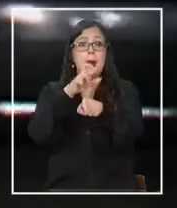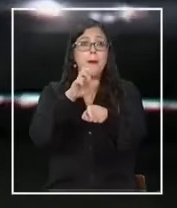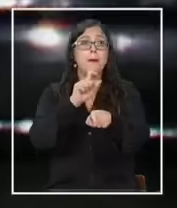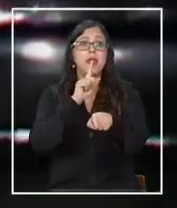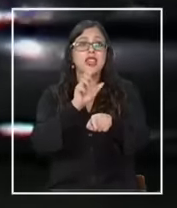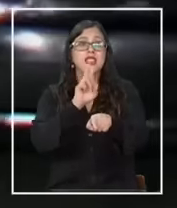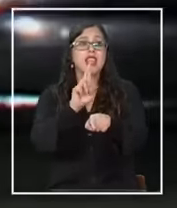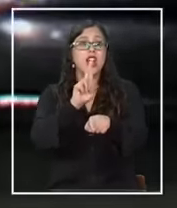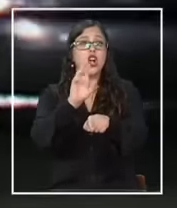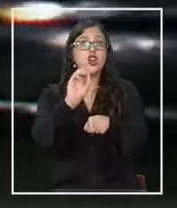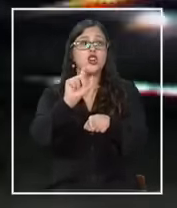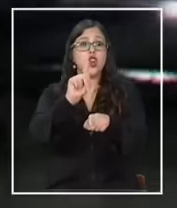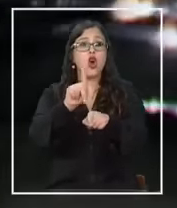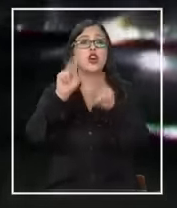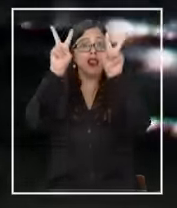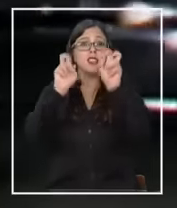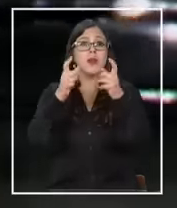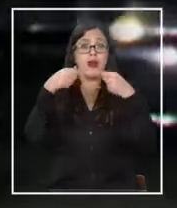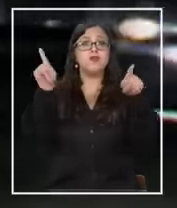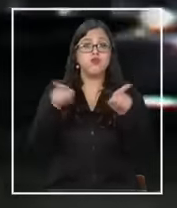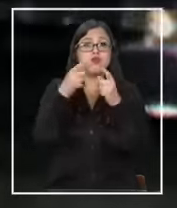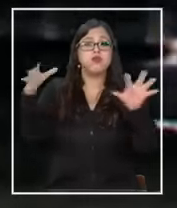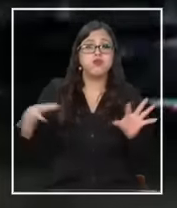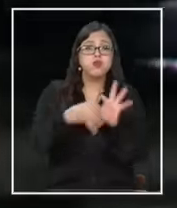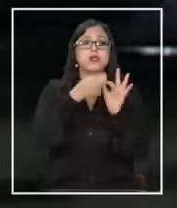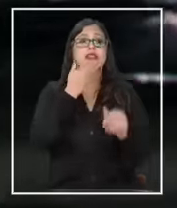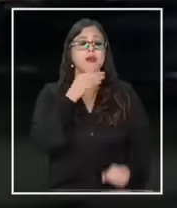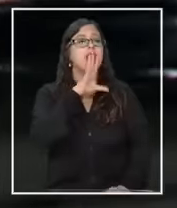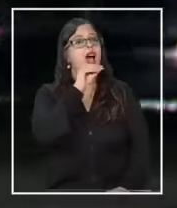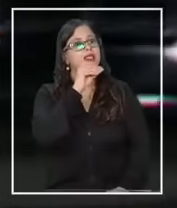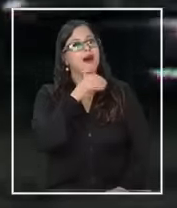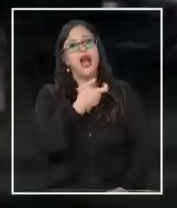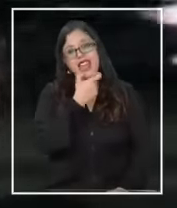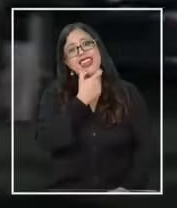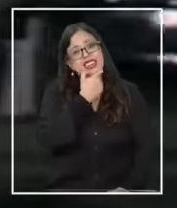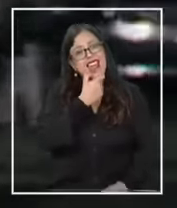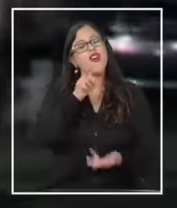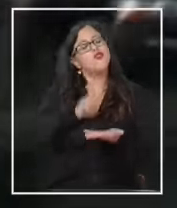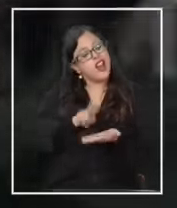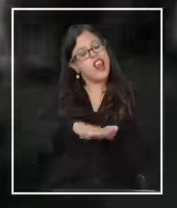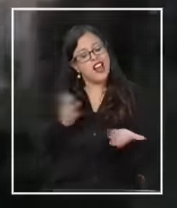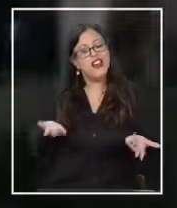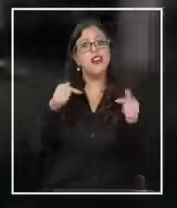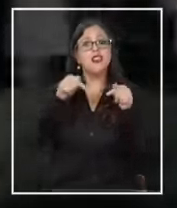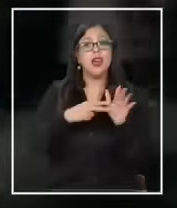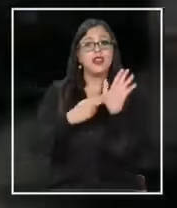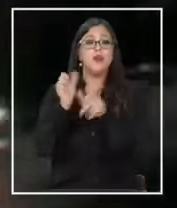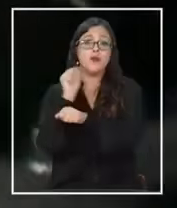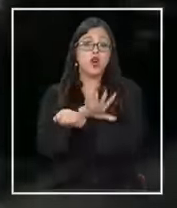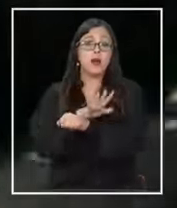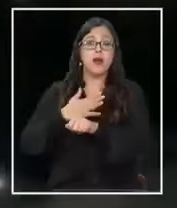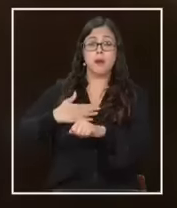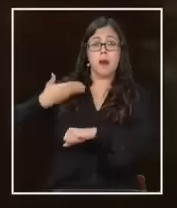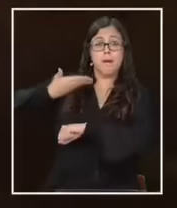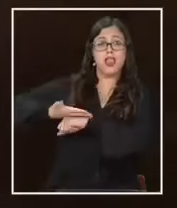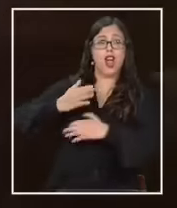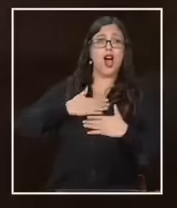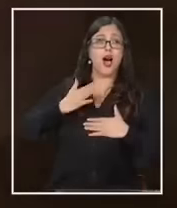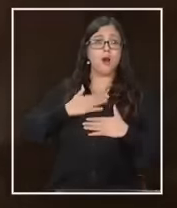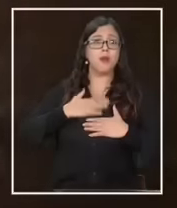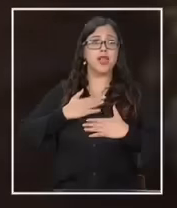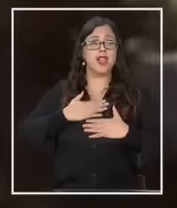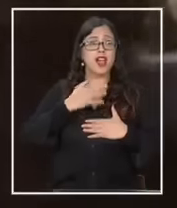por su relación con la música y porque hablaba inglés seamos sinceros este programa me han pedido a mí